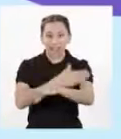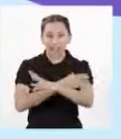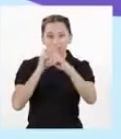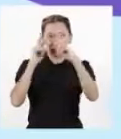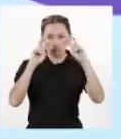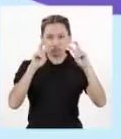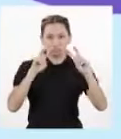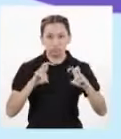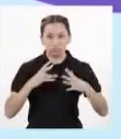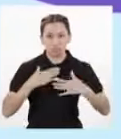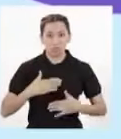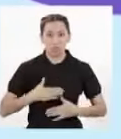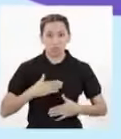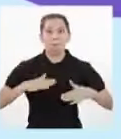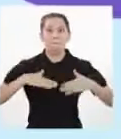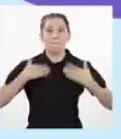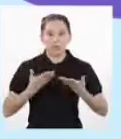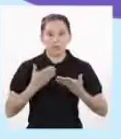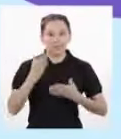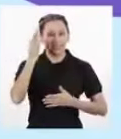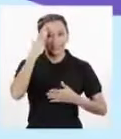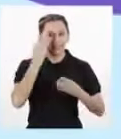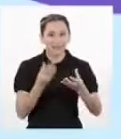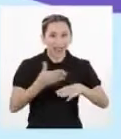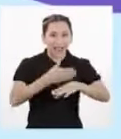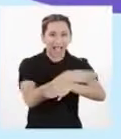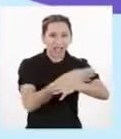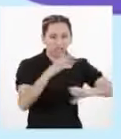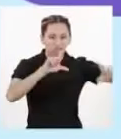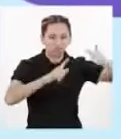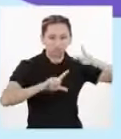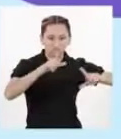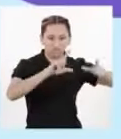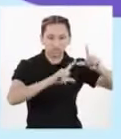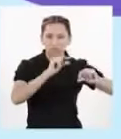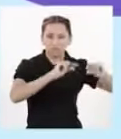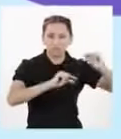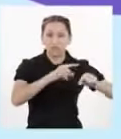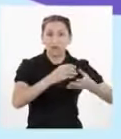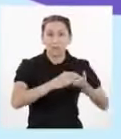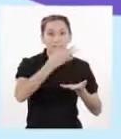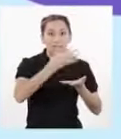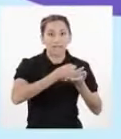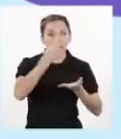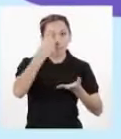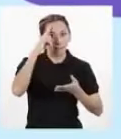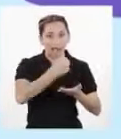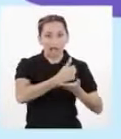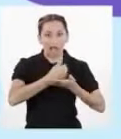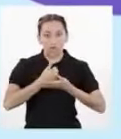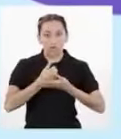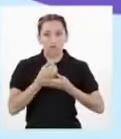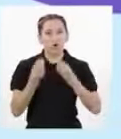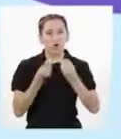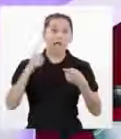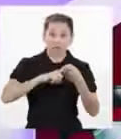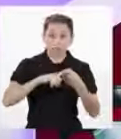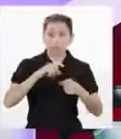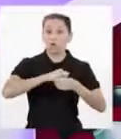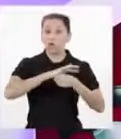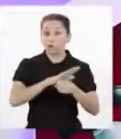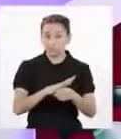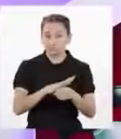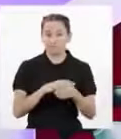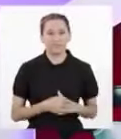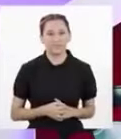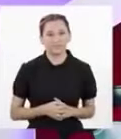vamos a poder producir medicamentos Que nos sirvan para mejorar nuestro sistema inmunológico y así enfrentar enfermedades Tal